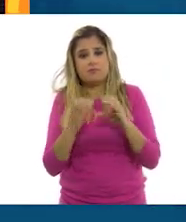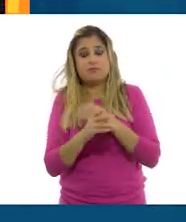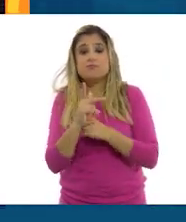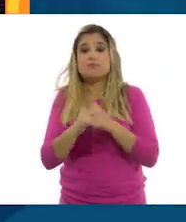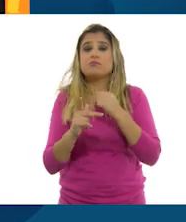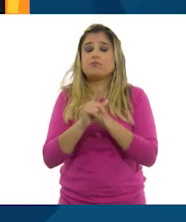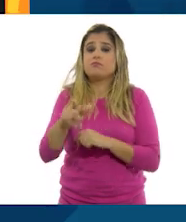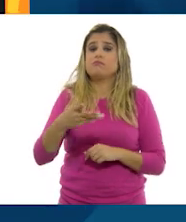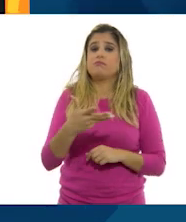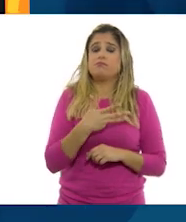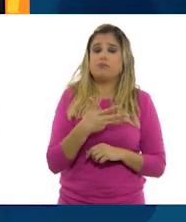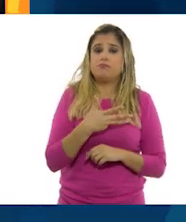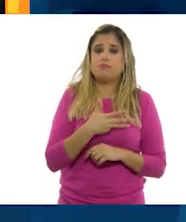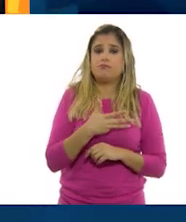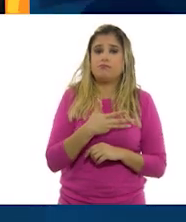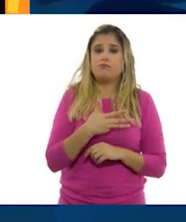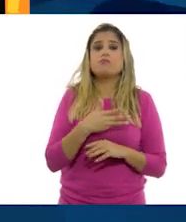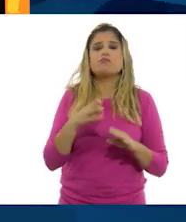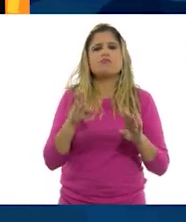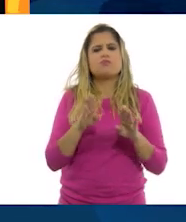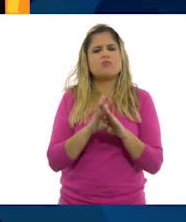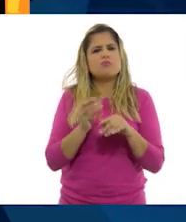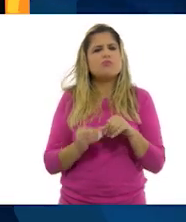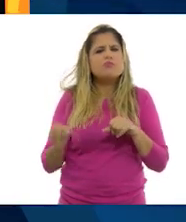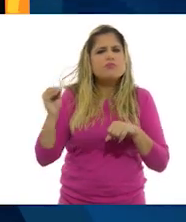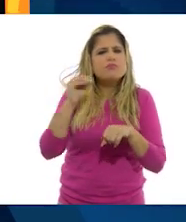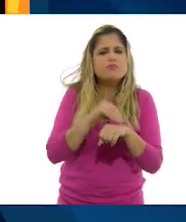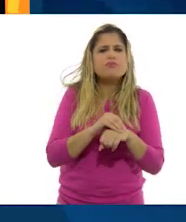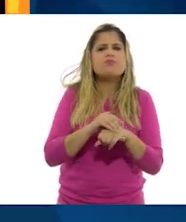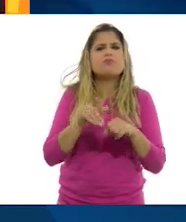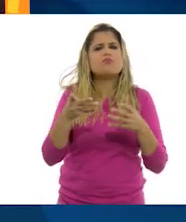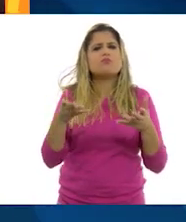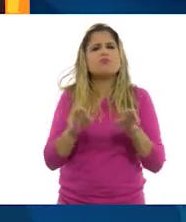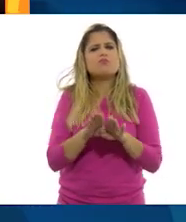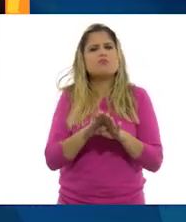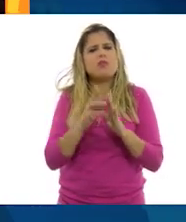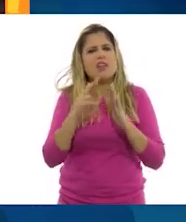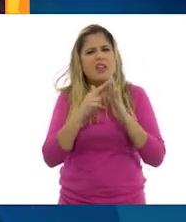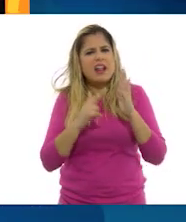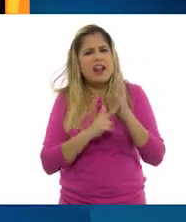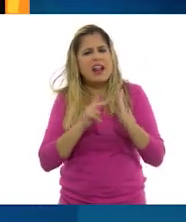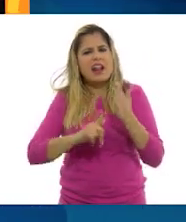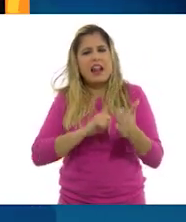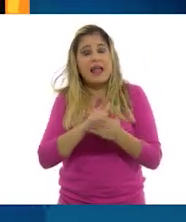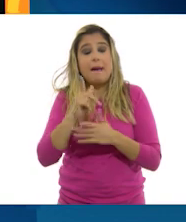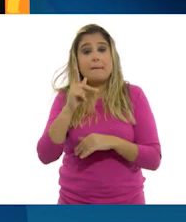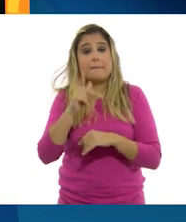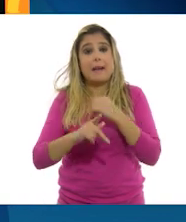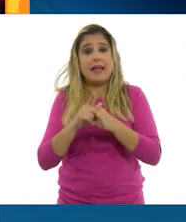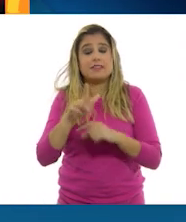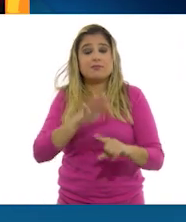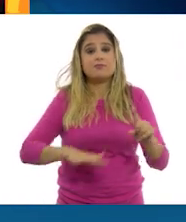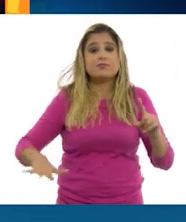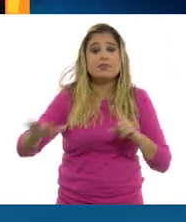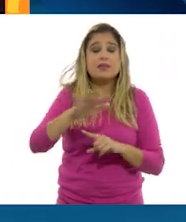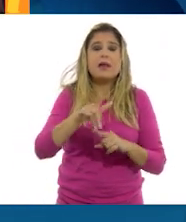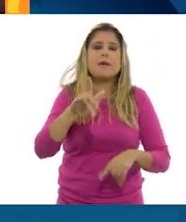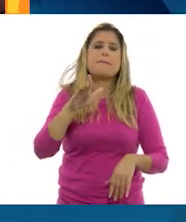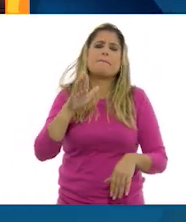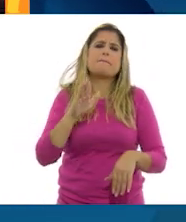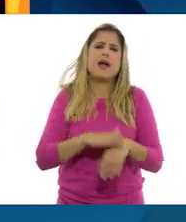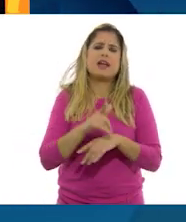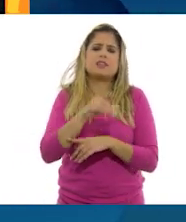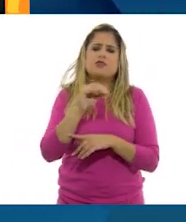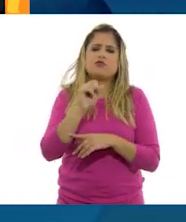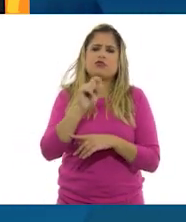país tiene su fundamento y hace que el país es uno de los más